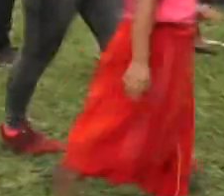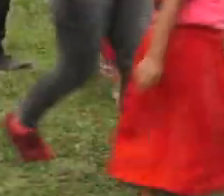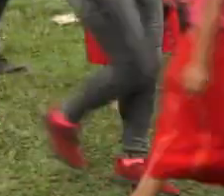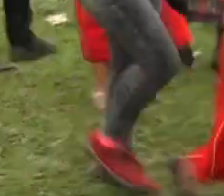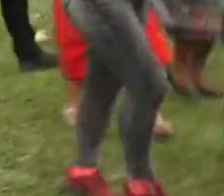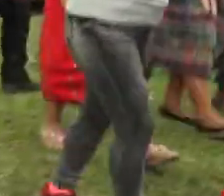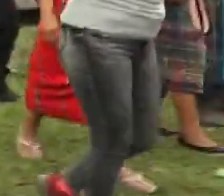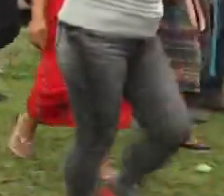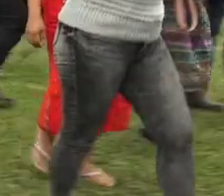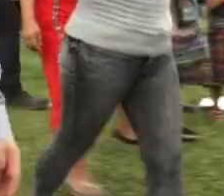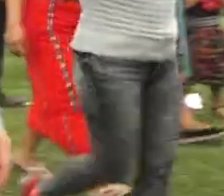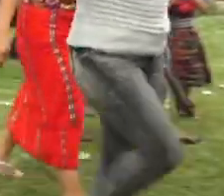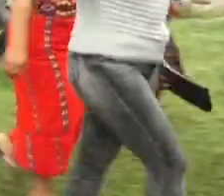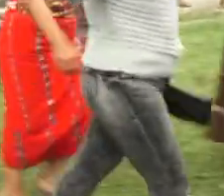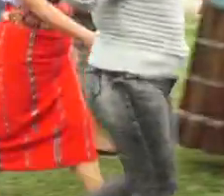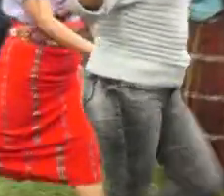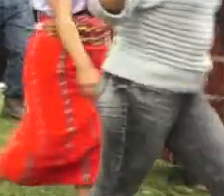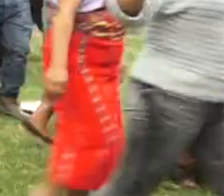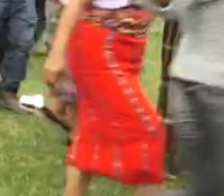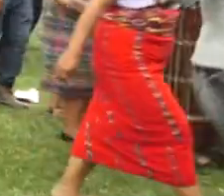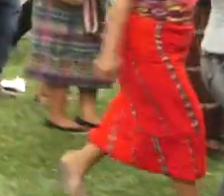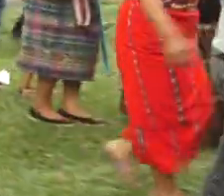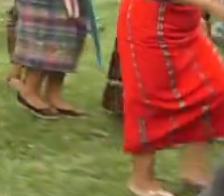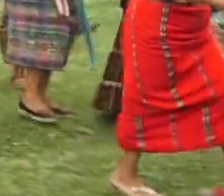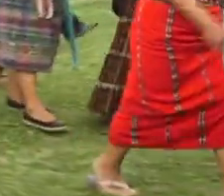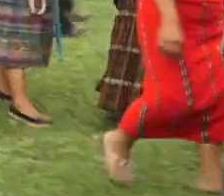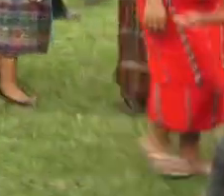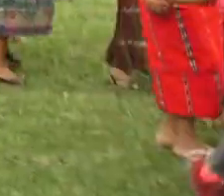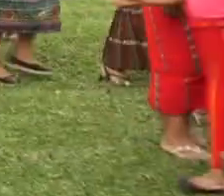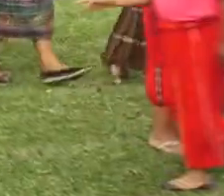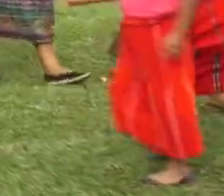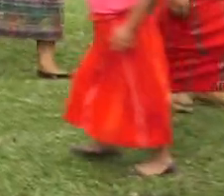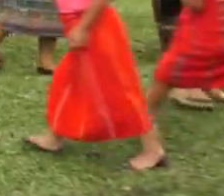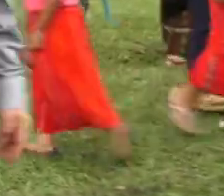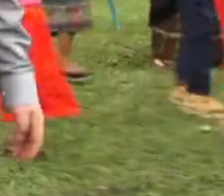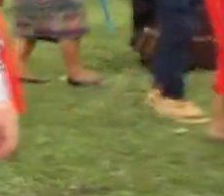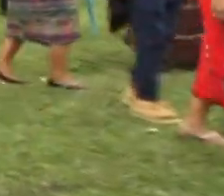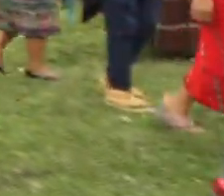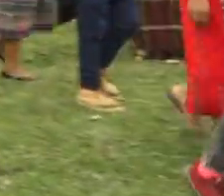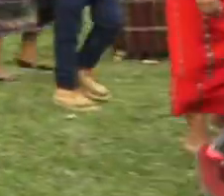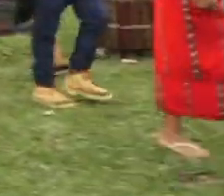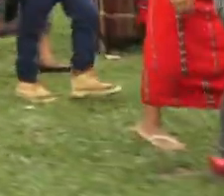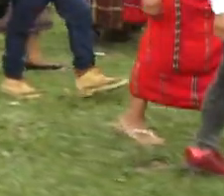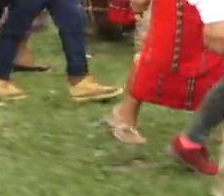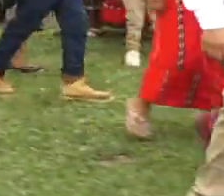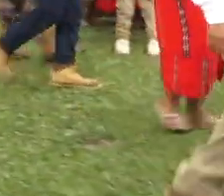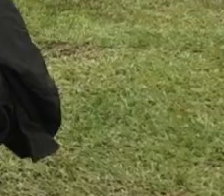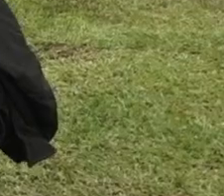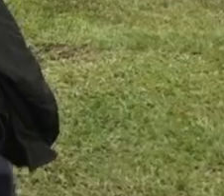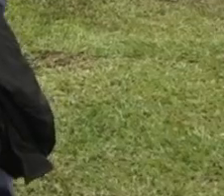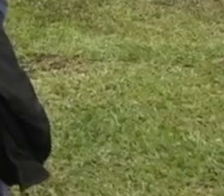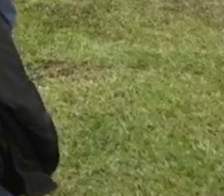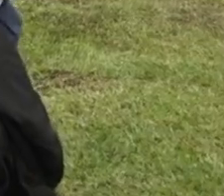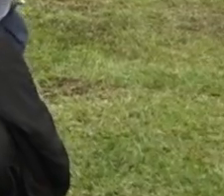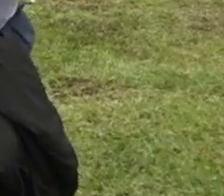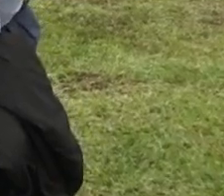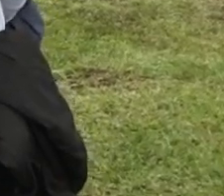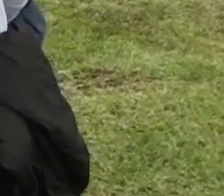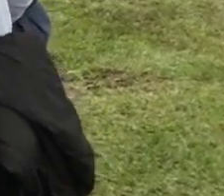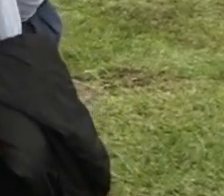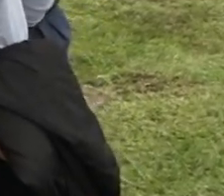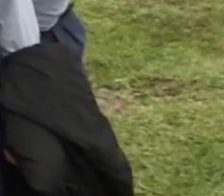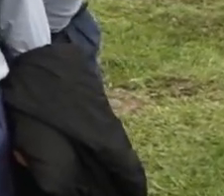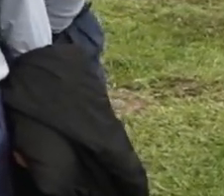presidente de Guatemala. Tampoco habíamos tenido la atención y respeto con el cual nos recibió.